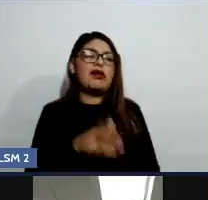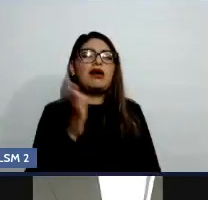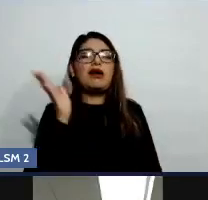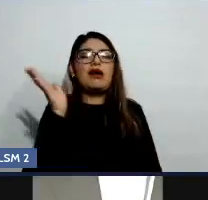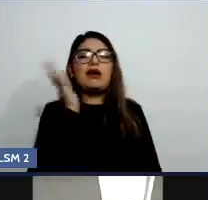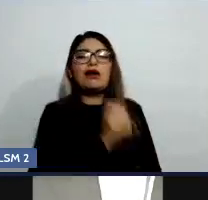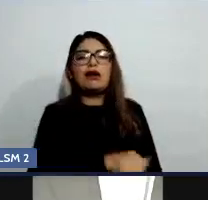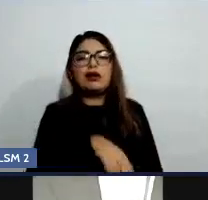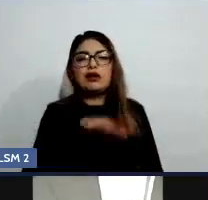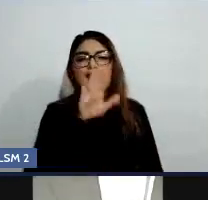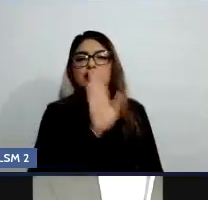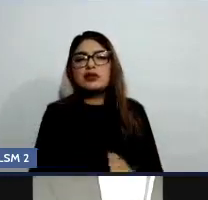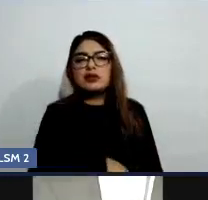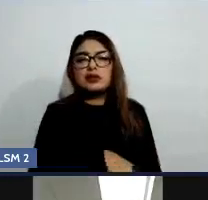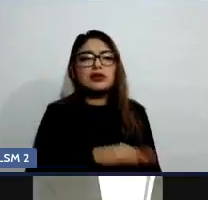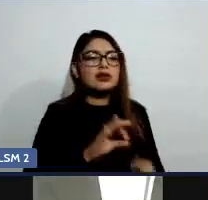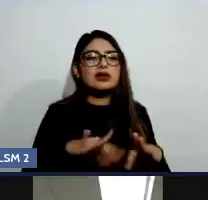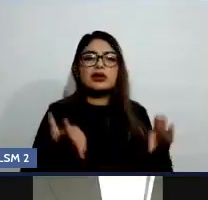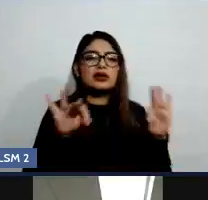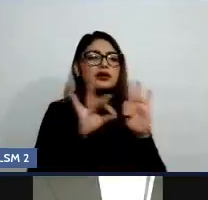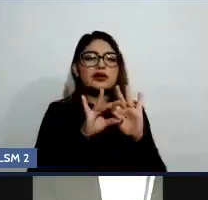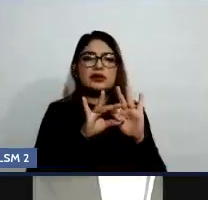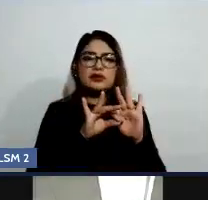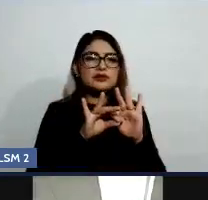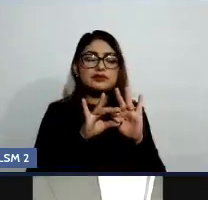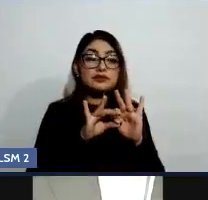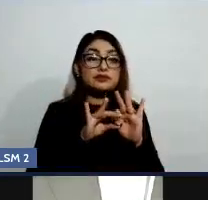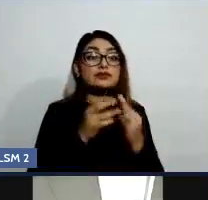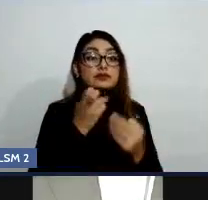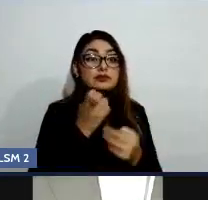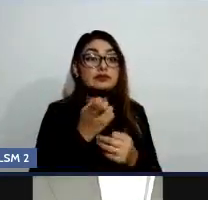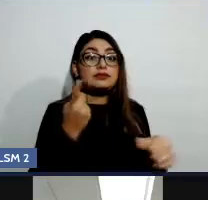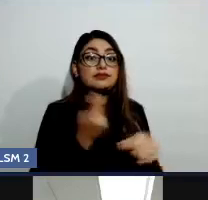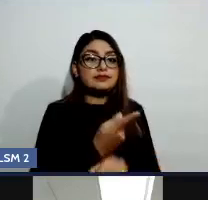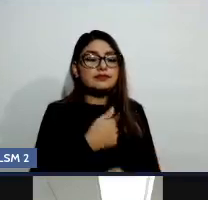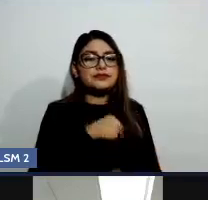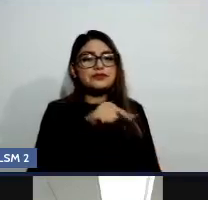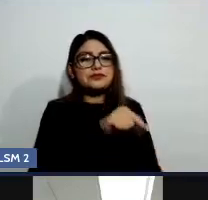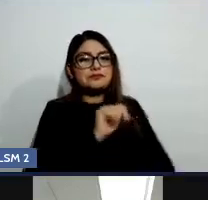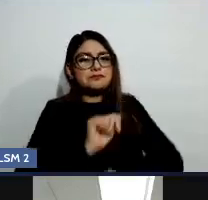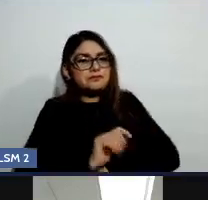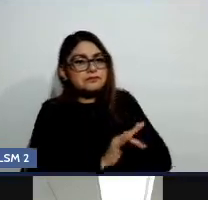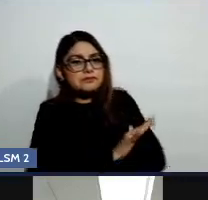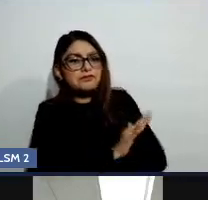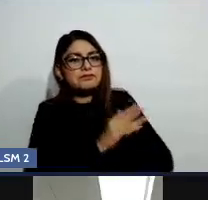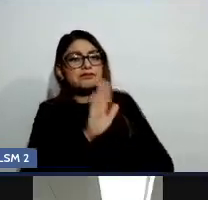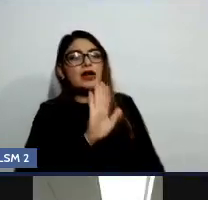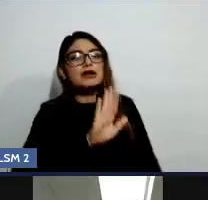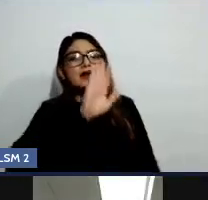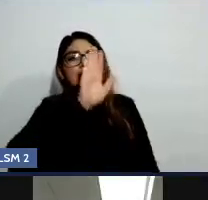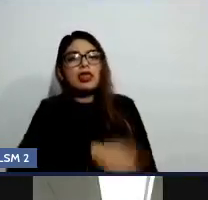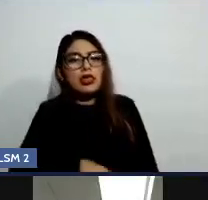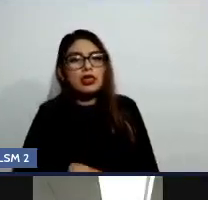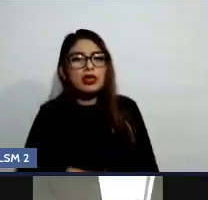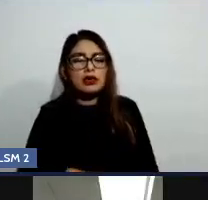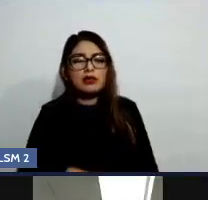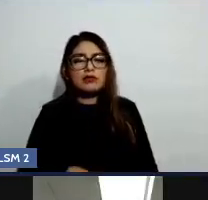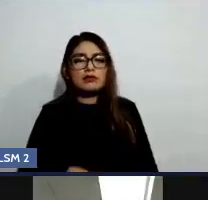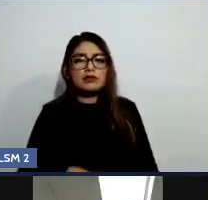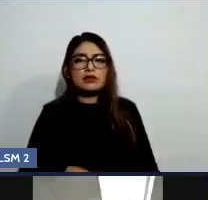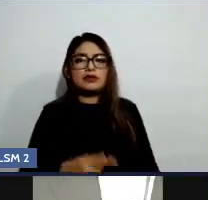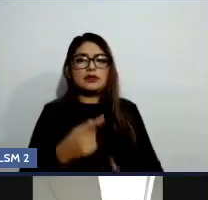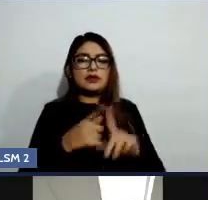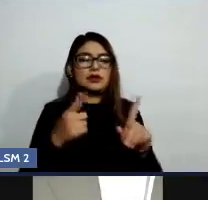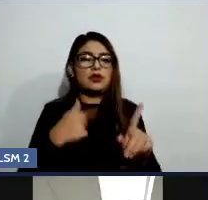importante, pero ahí estoy minimizando sus emociones. Entonces, necesito validarlas,